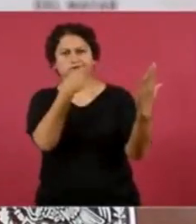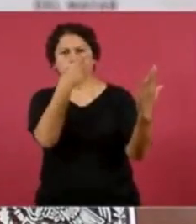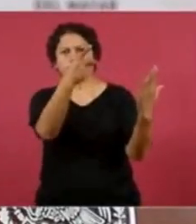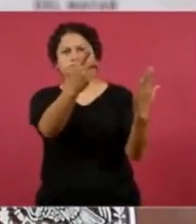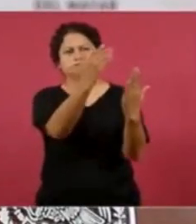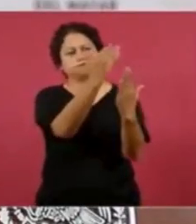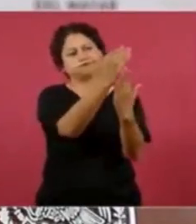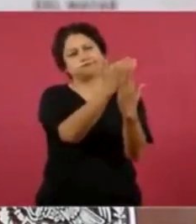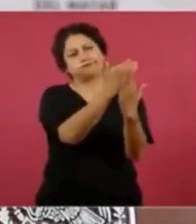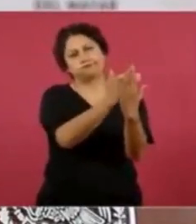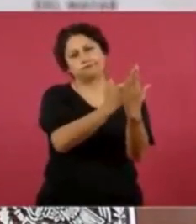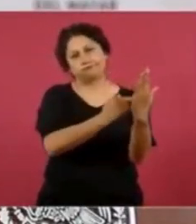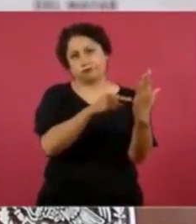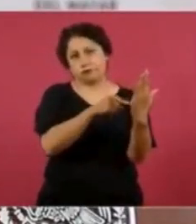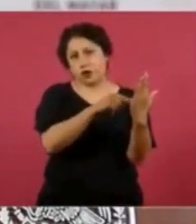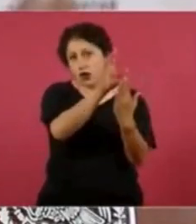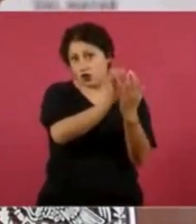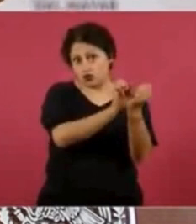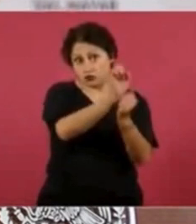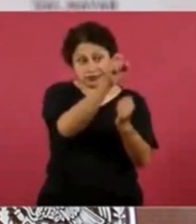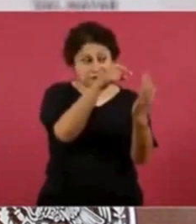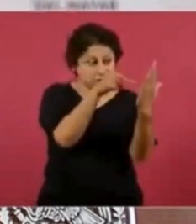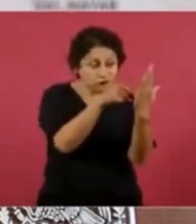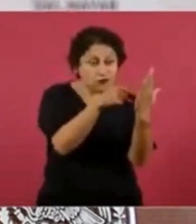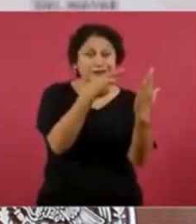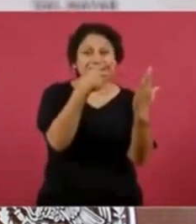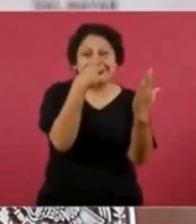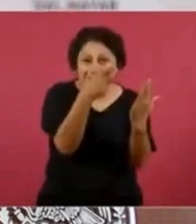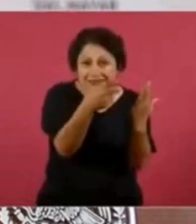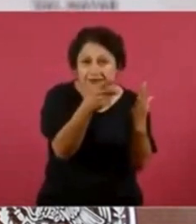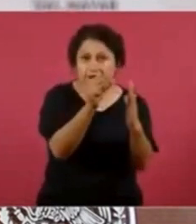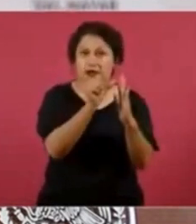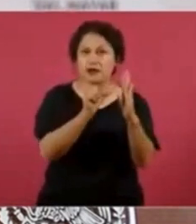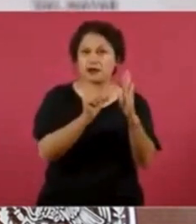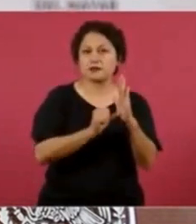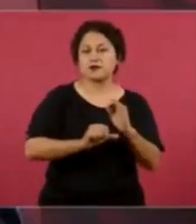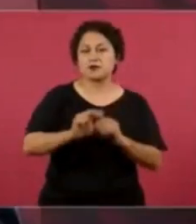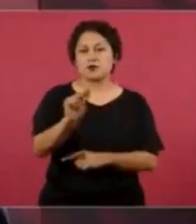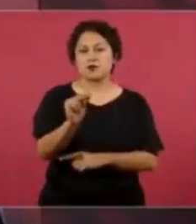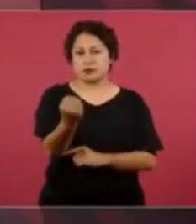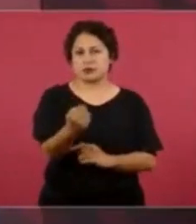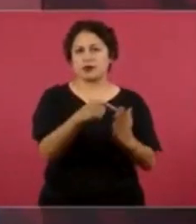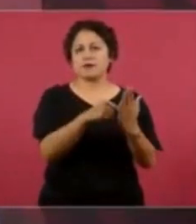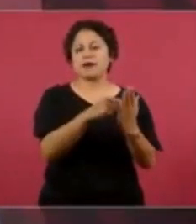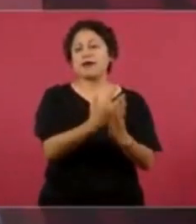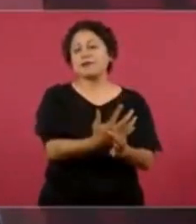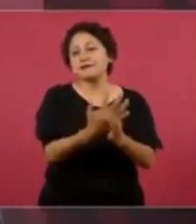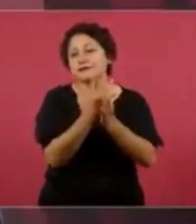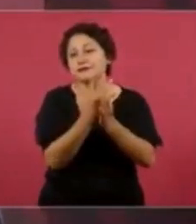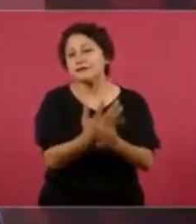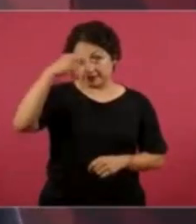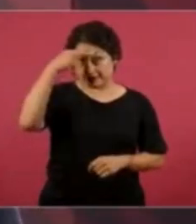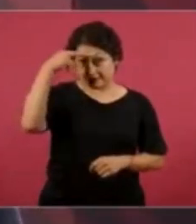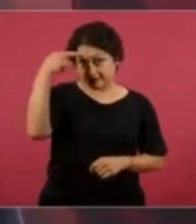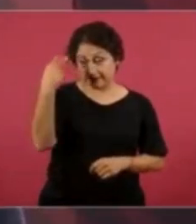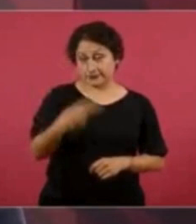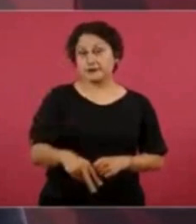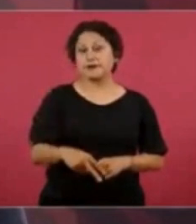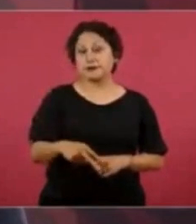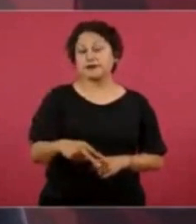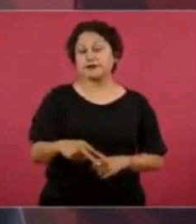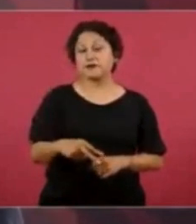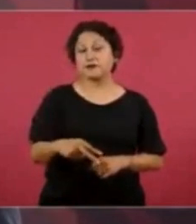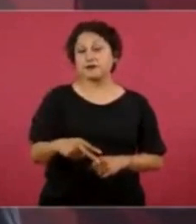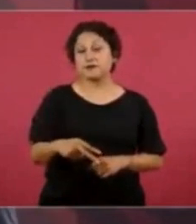que buscan evadir sus responsabilidades fiscales. Aunque el que el presidente consideró que sería pertinente llamar a juicio político